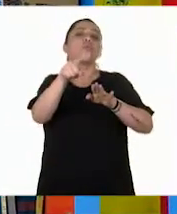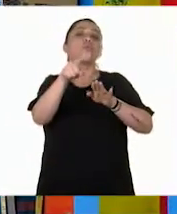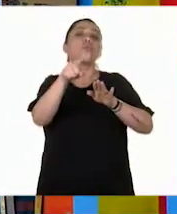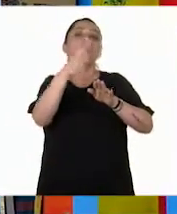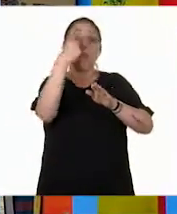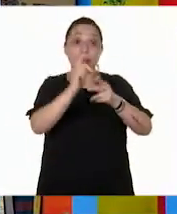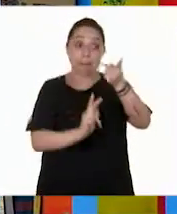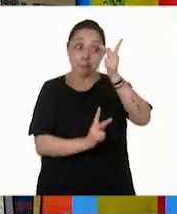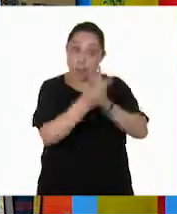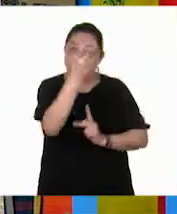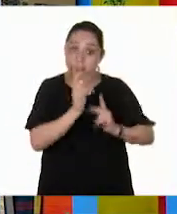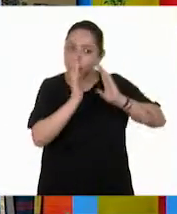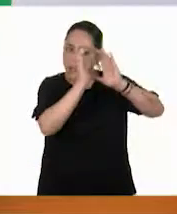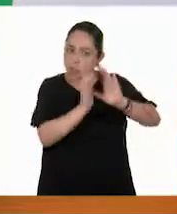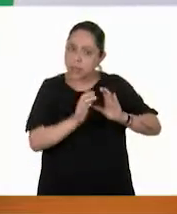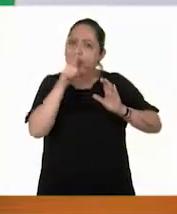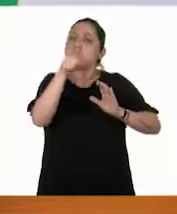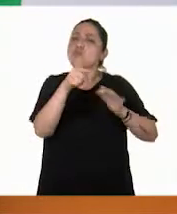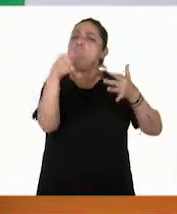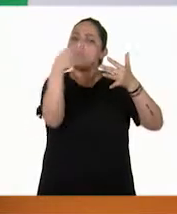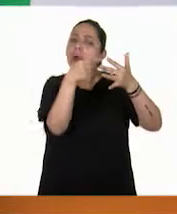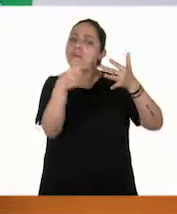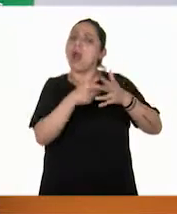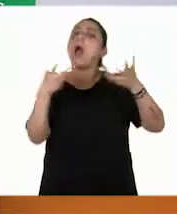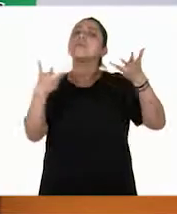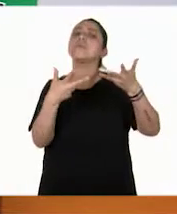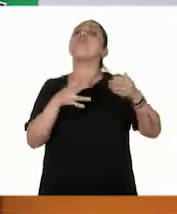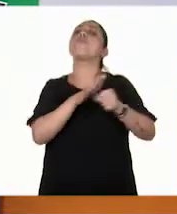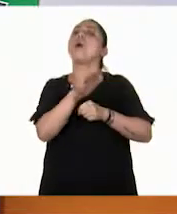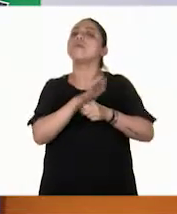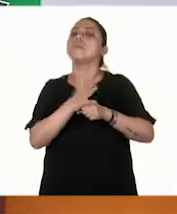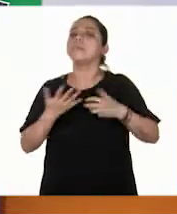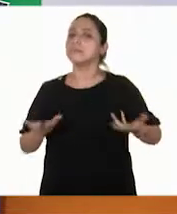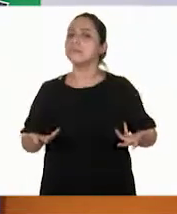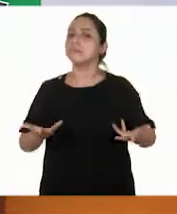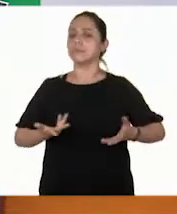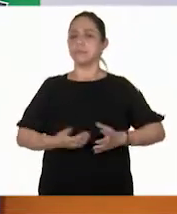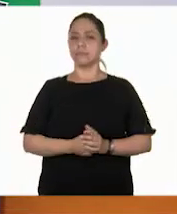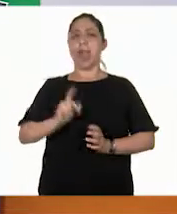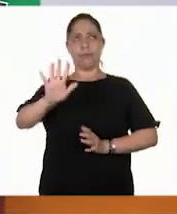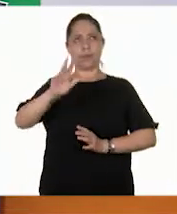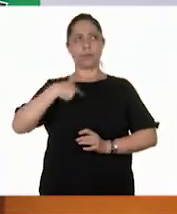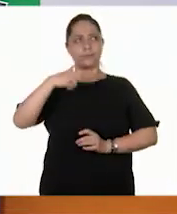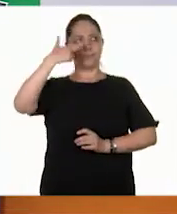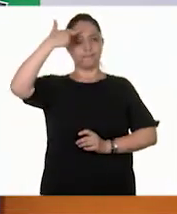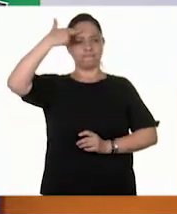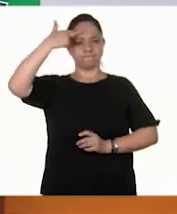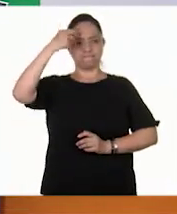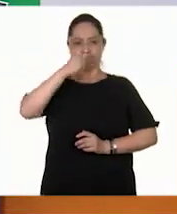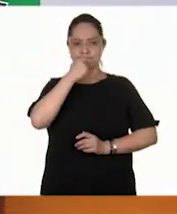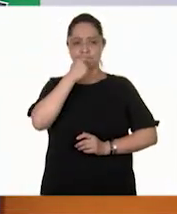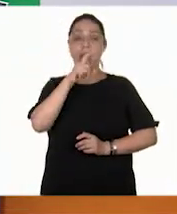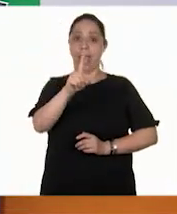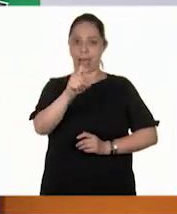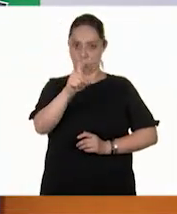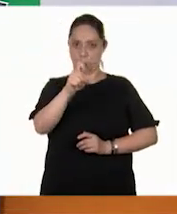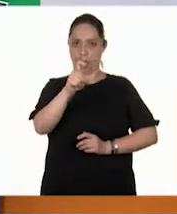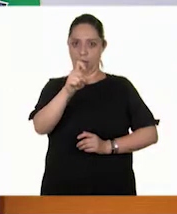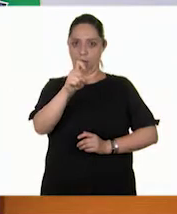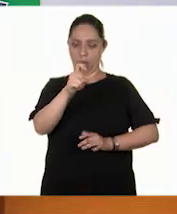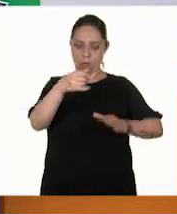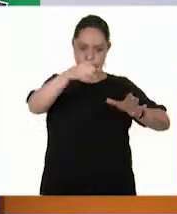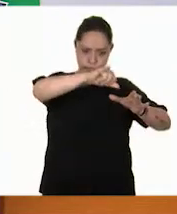plantas? A ver, ¿qué acciones podemos realizar? Y yo me acuerdo que les tenemos que echar agua. ¿Cierto?